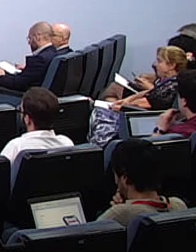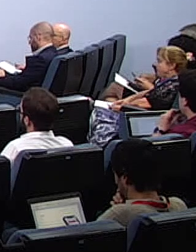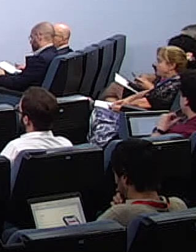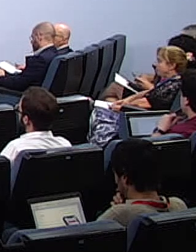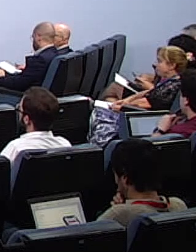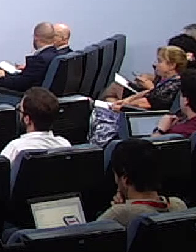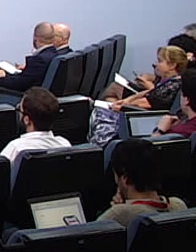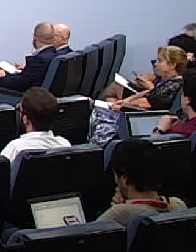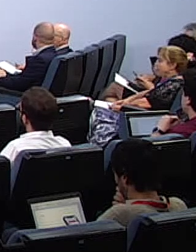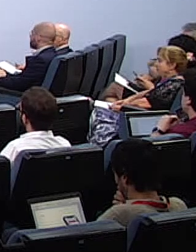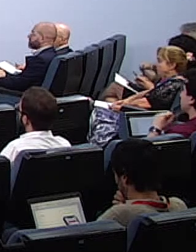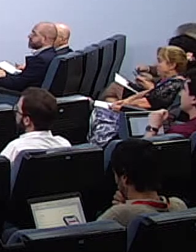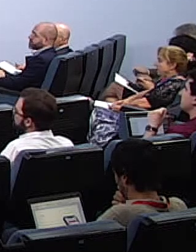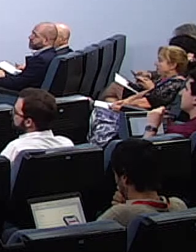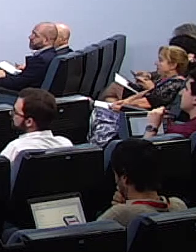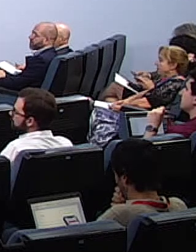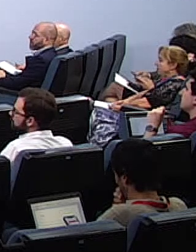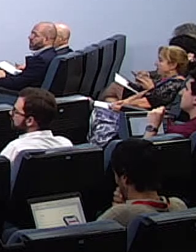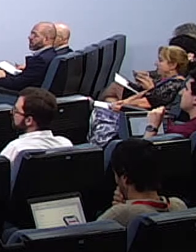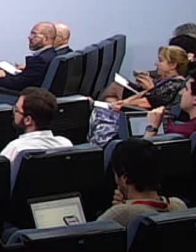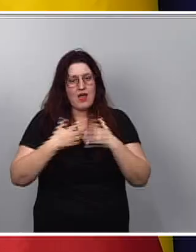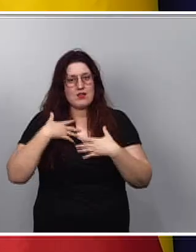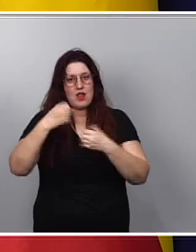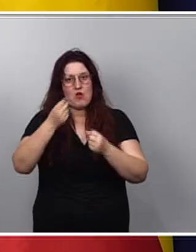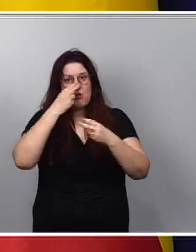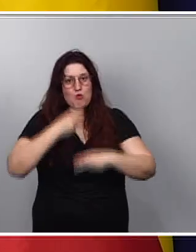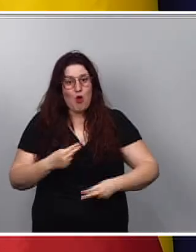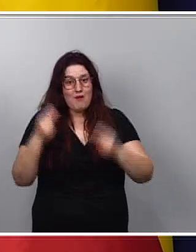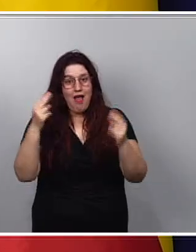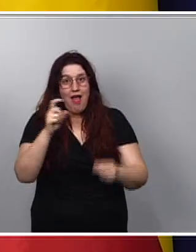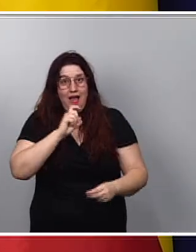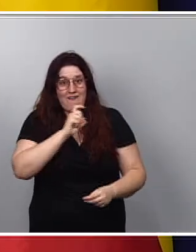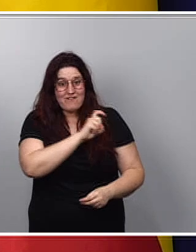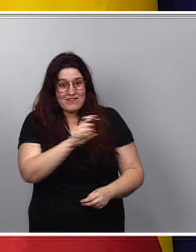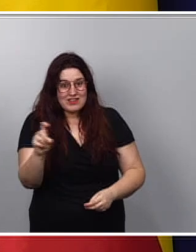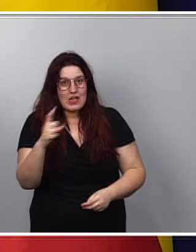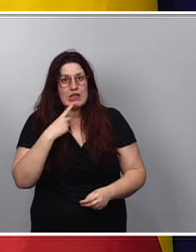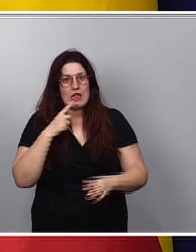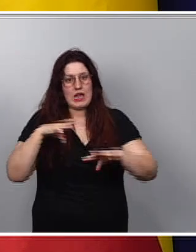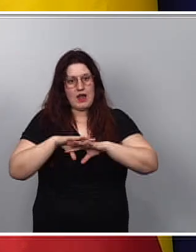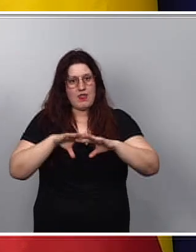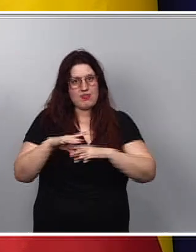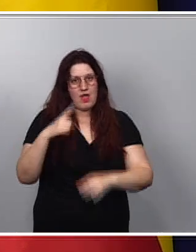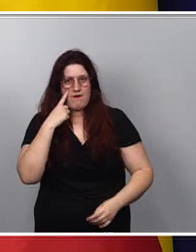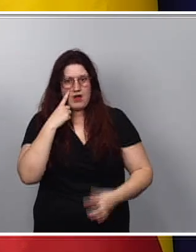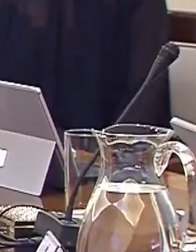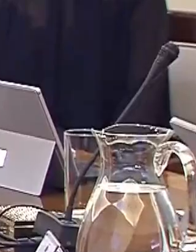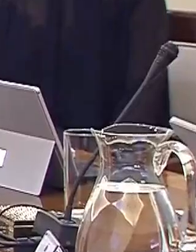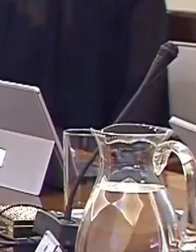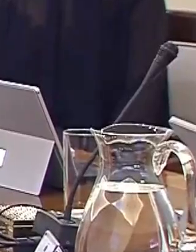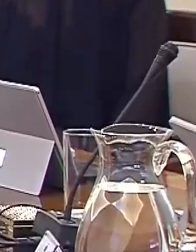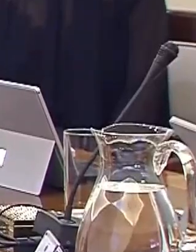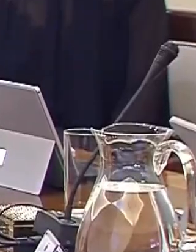2011 en el que la ley de salud pública avisaba de que teníamos que tener esta red de vigilancia de salud pública.